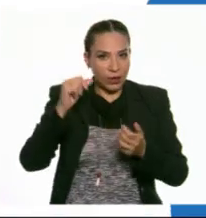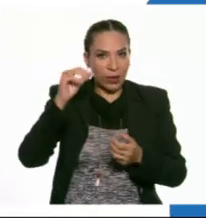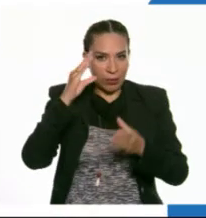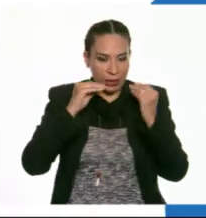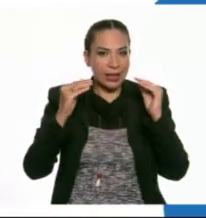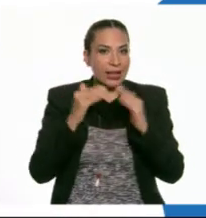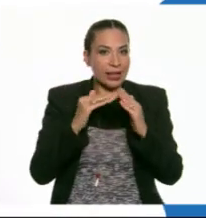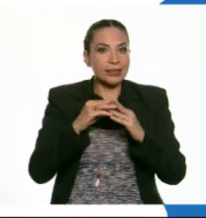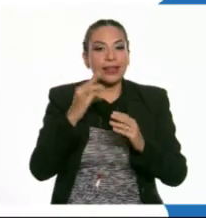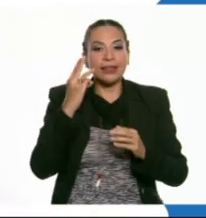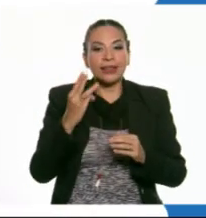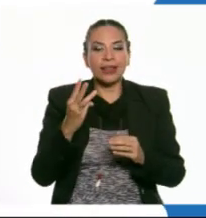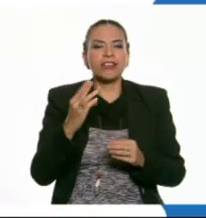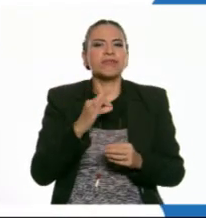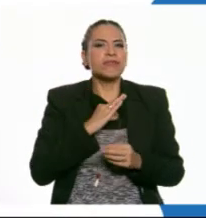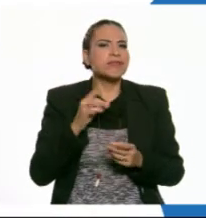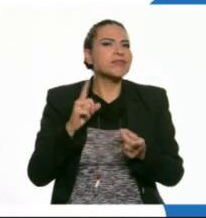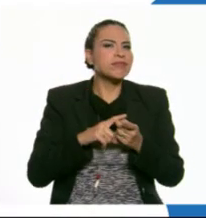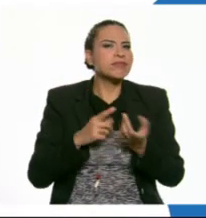Aprende en casa 3